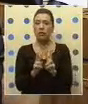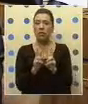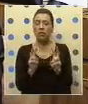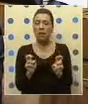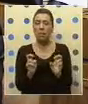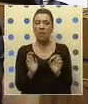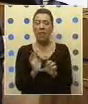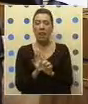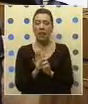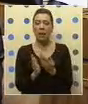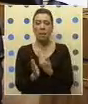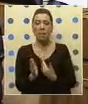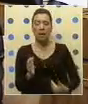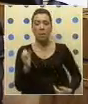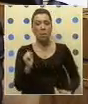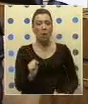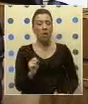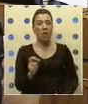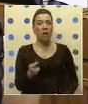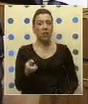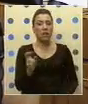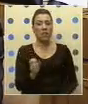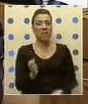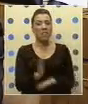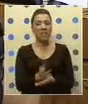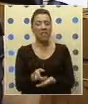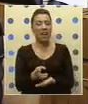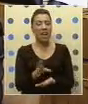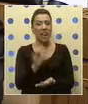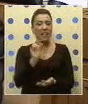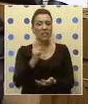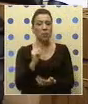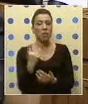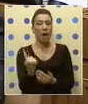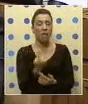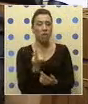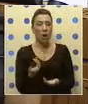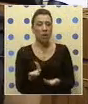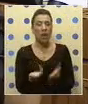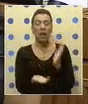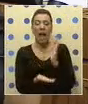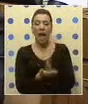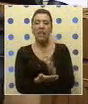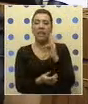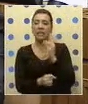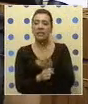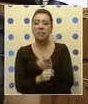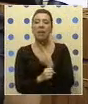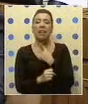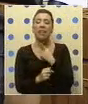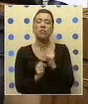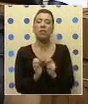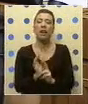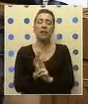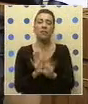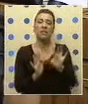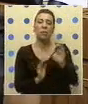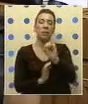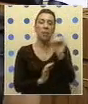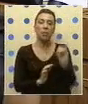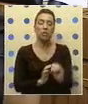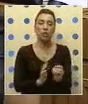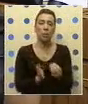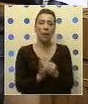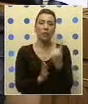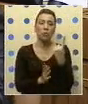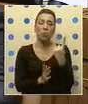legitimidad, que los presidentes puedan ser y deban ser elegidos en segunda vuelta. Es decir, que tengan siempre la aspiración de representar al 50 más 1%